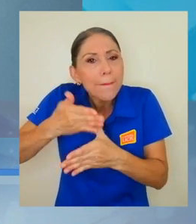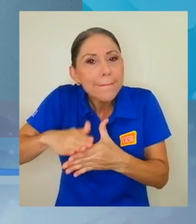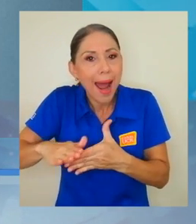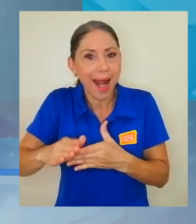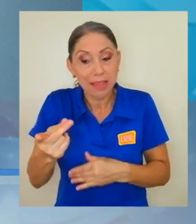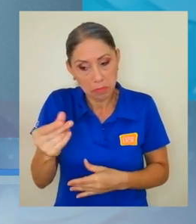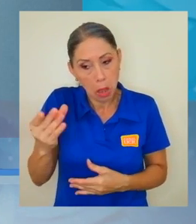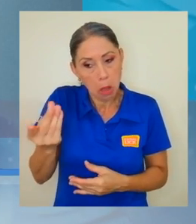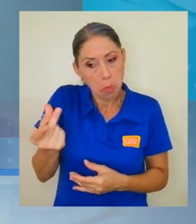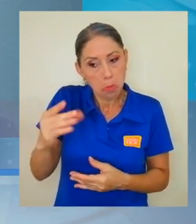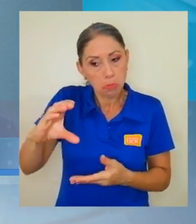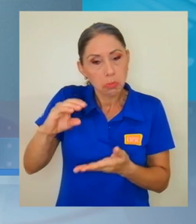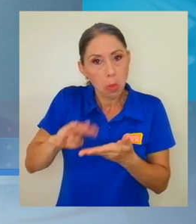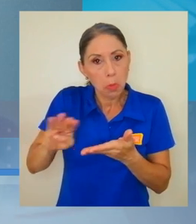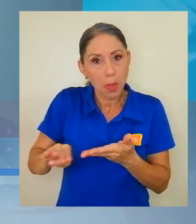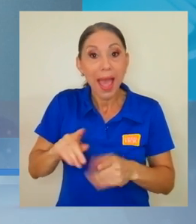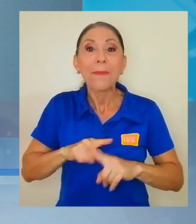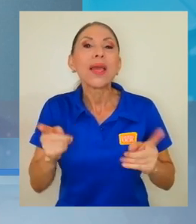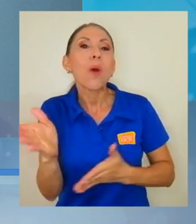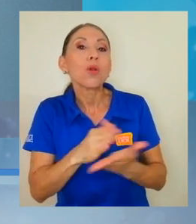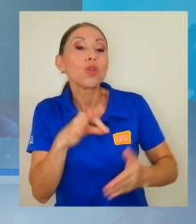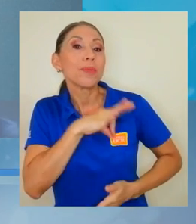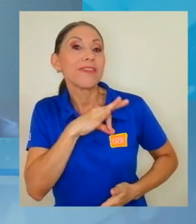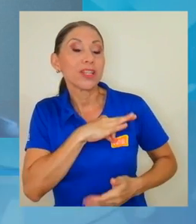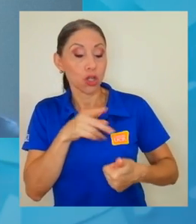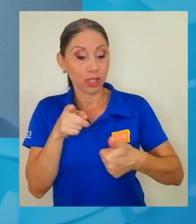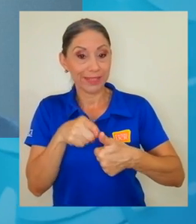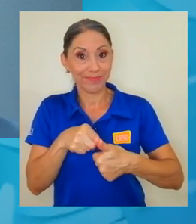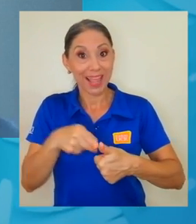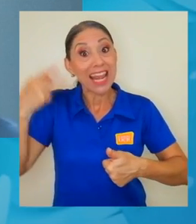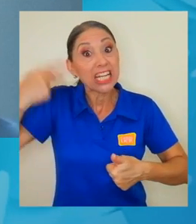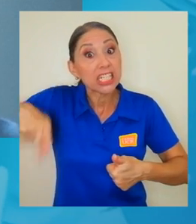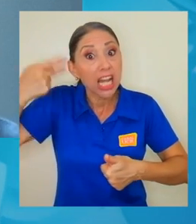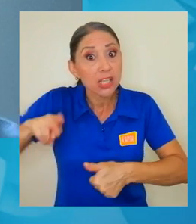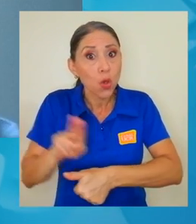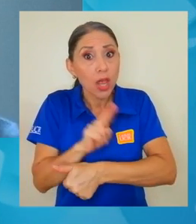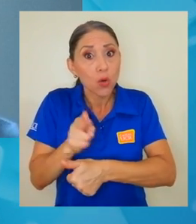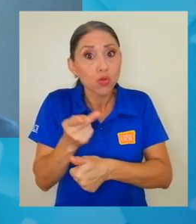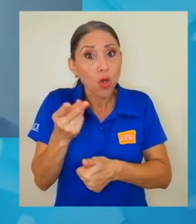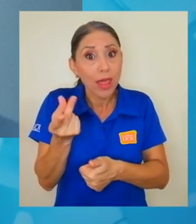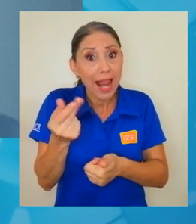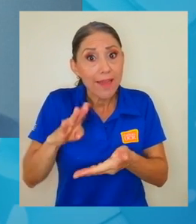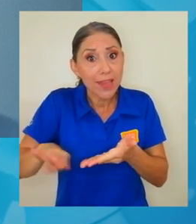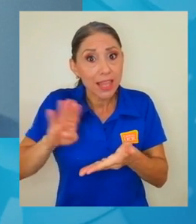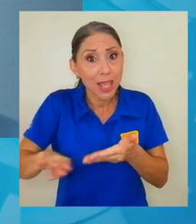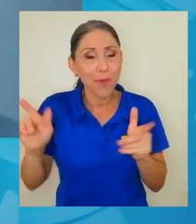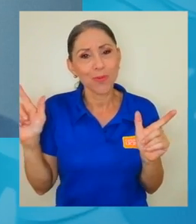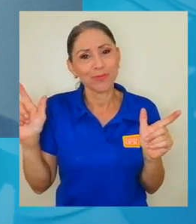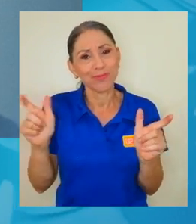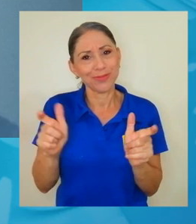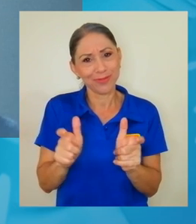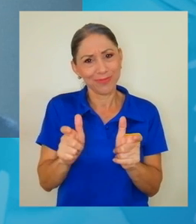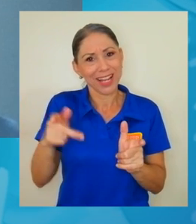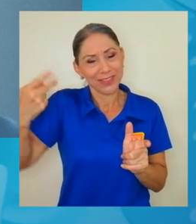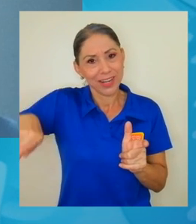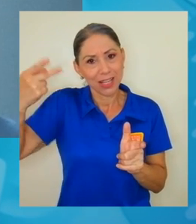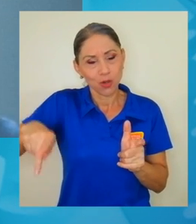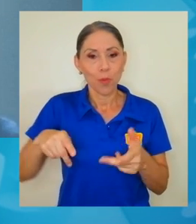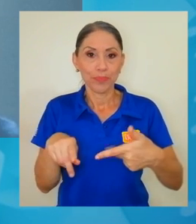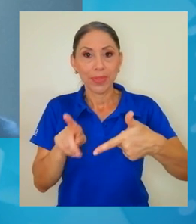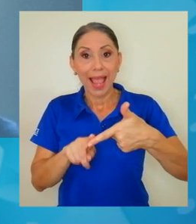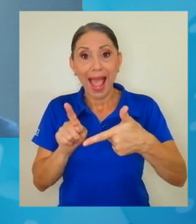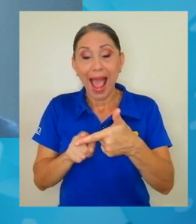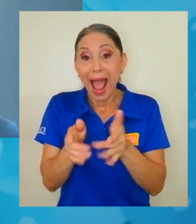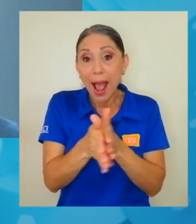Pero algunos de los beneficios son la disminución del riesgo del uso del efectivo, el aprovechamiento de las